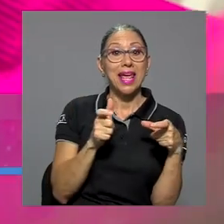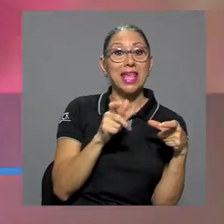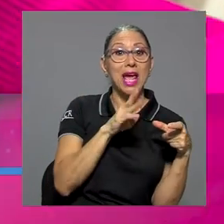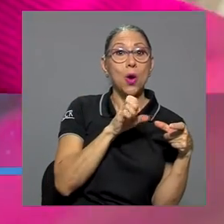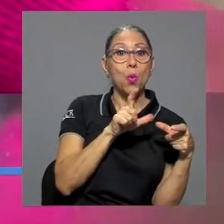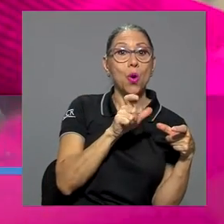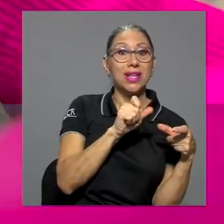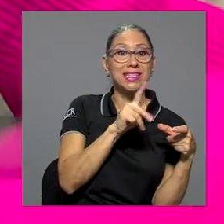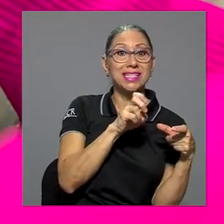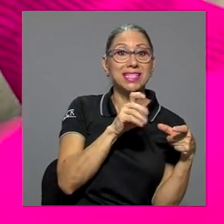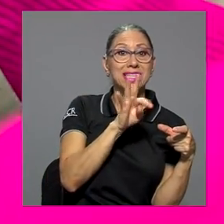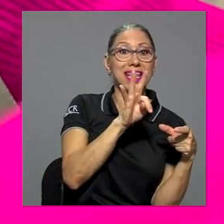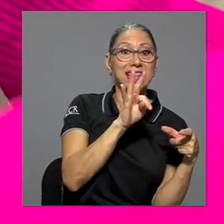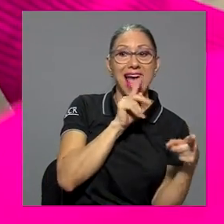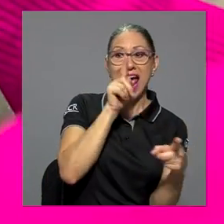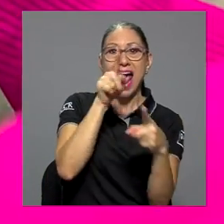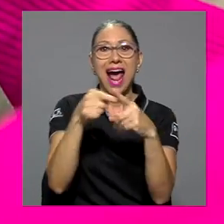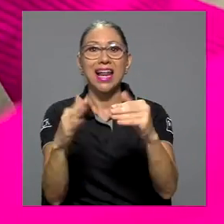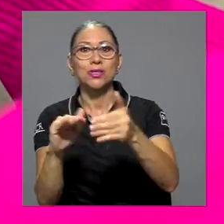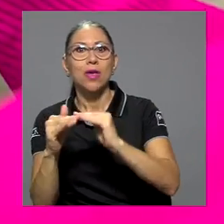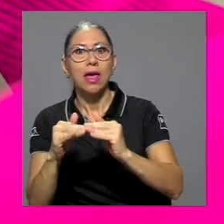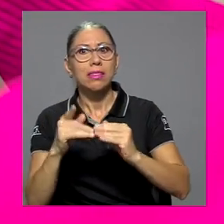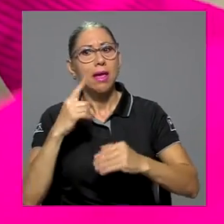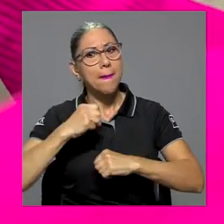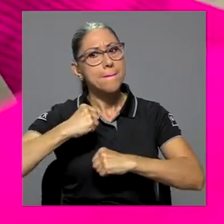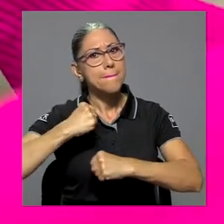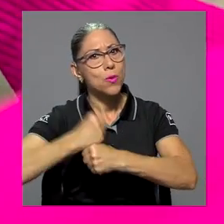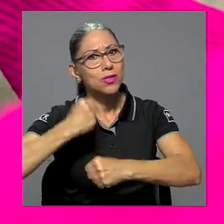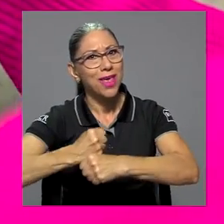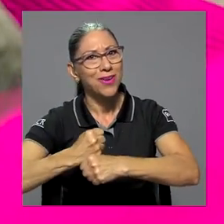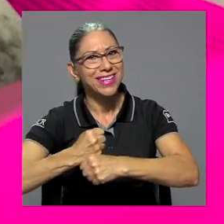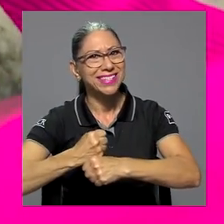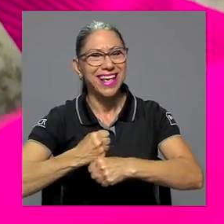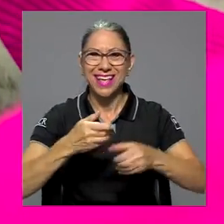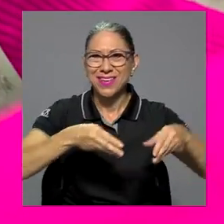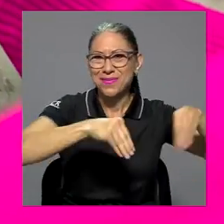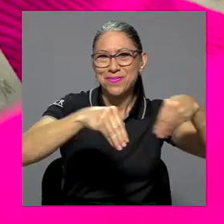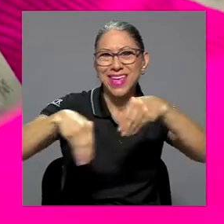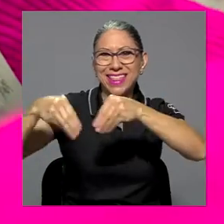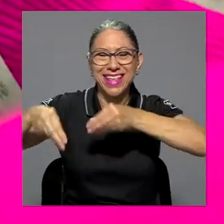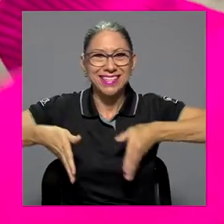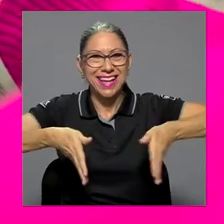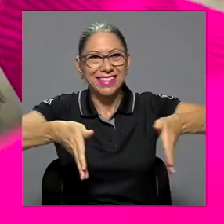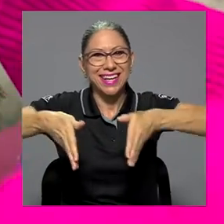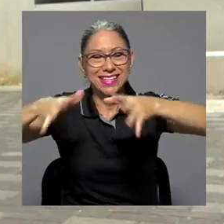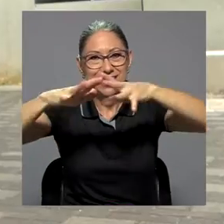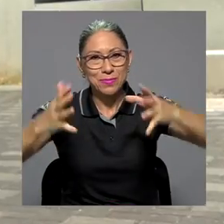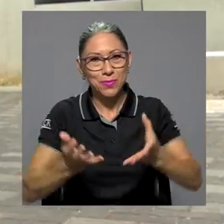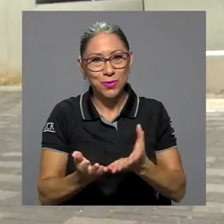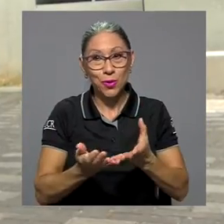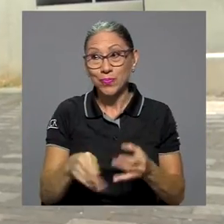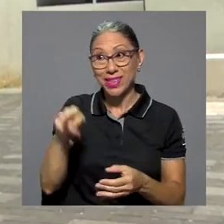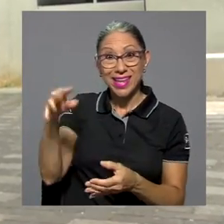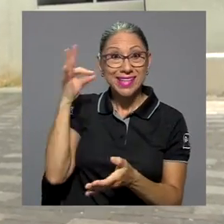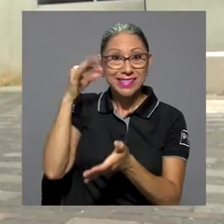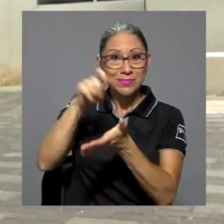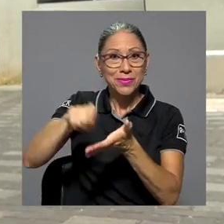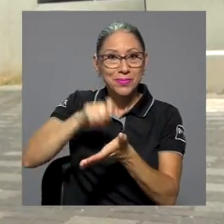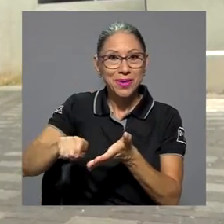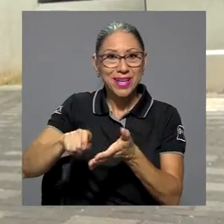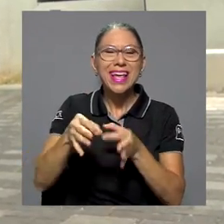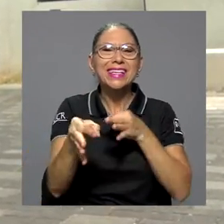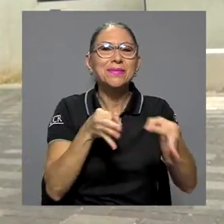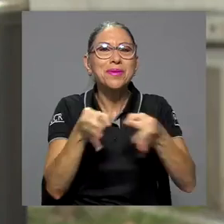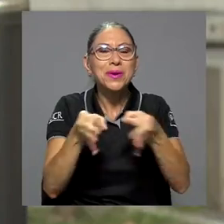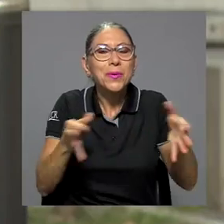pequeña Wall Street a la ciudad de los pulseadores, las ventas que corren por las calles del mundo. La autora explicó